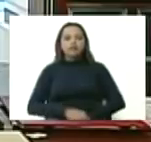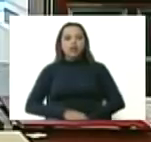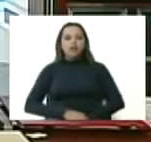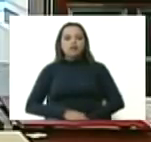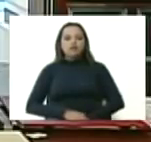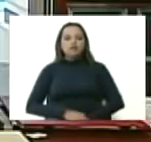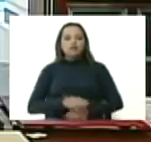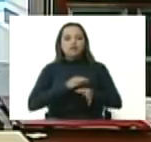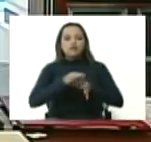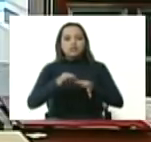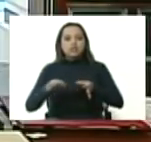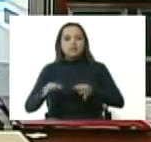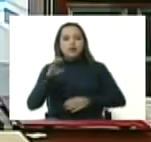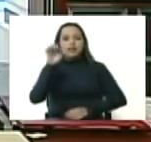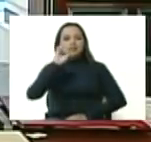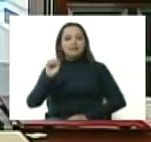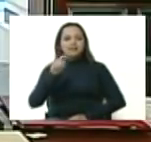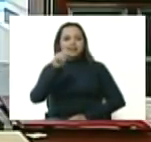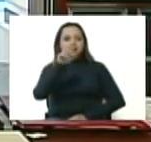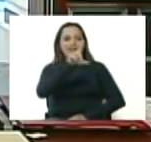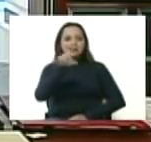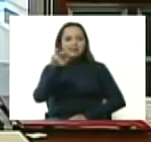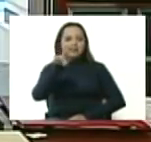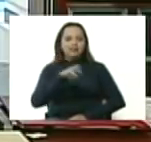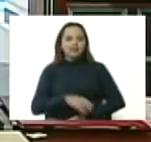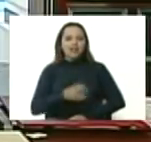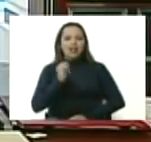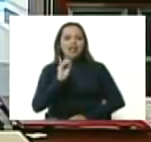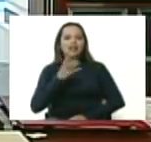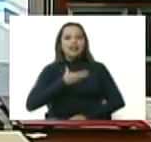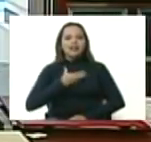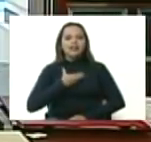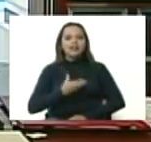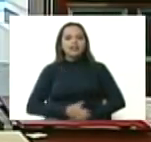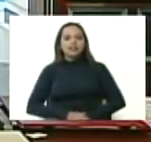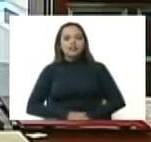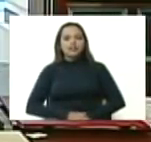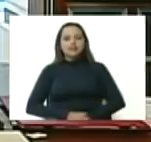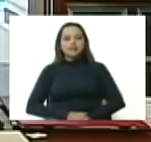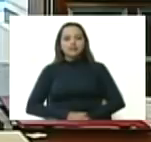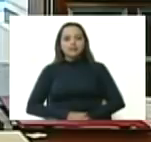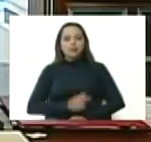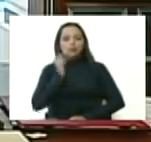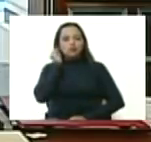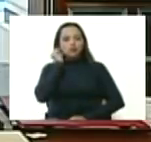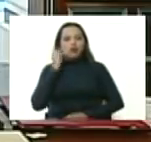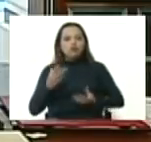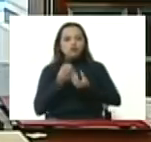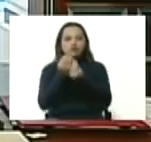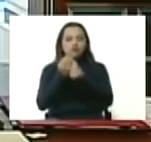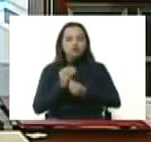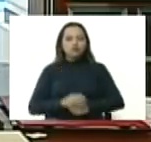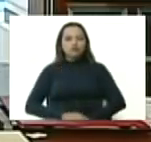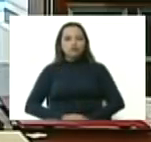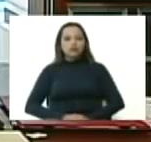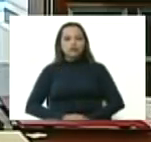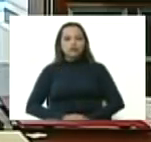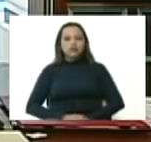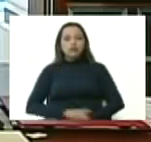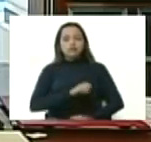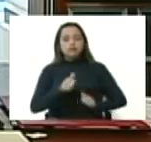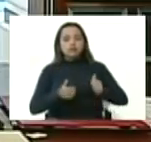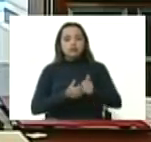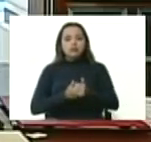ahí tenemos a la alcaldesa Lucidia Ruiz acompañado del viceministro